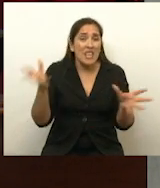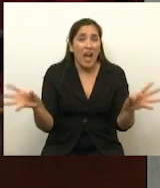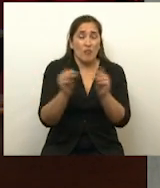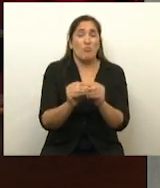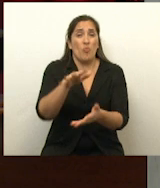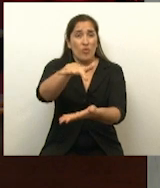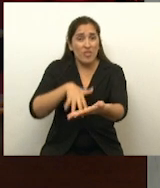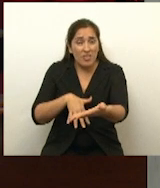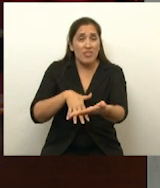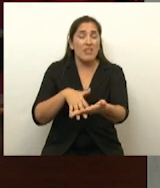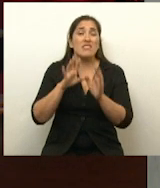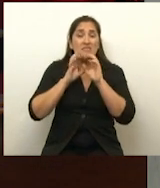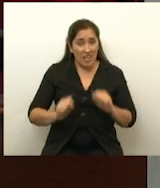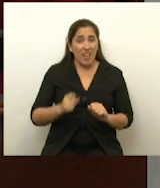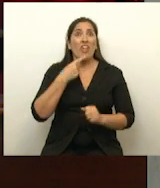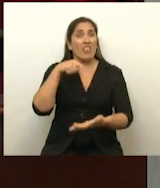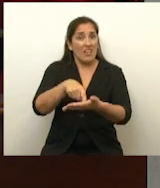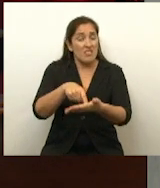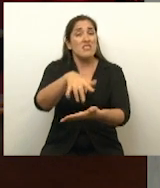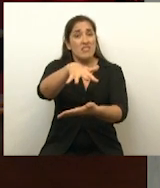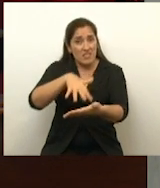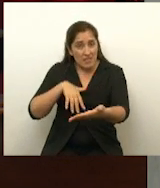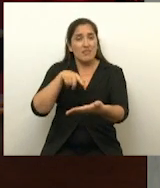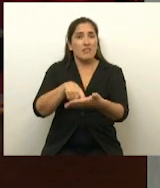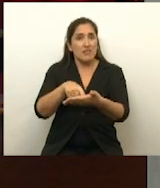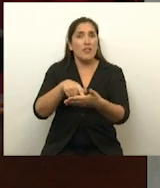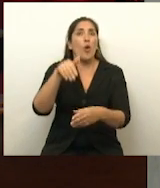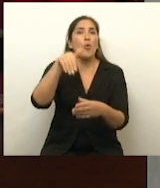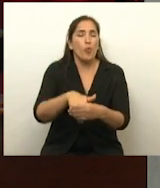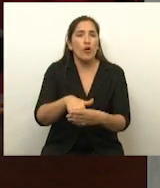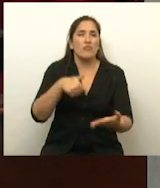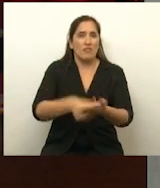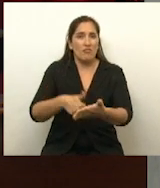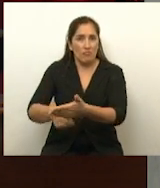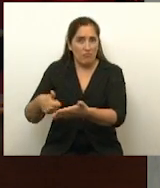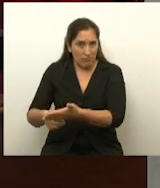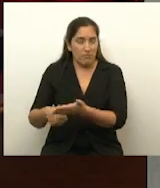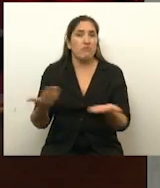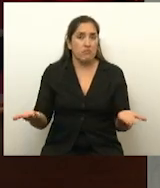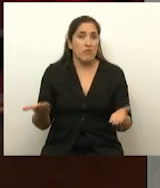a la versión de Secretaría, se va a votar por medios electrónicos, se vota.